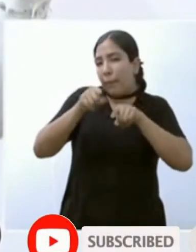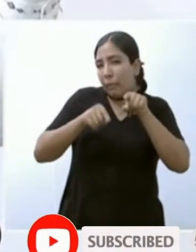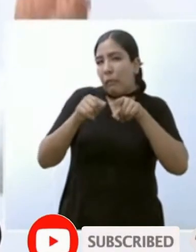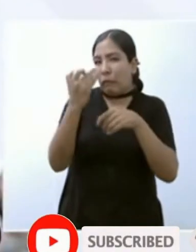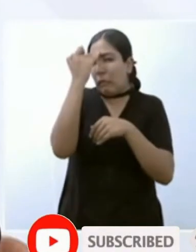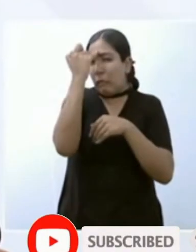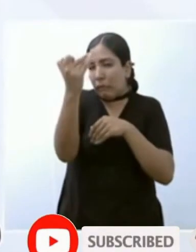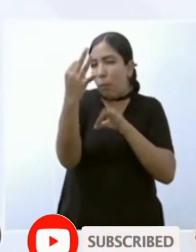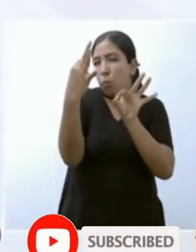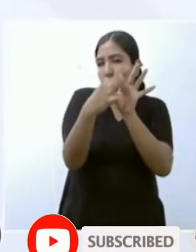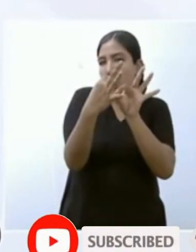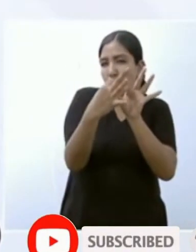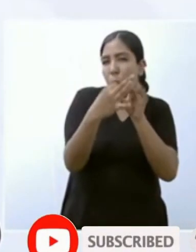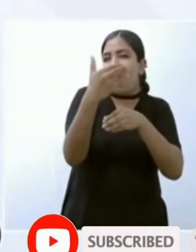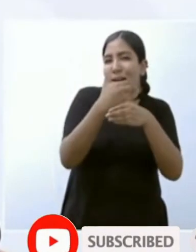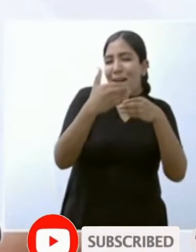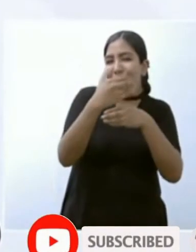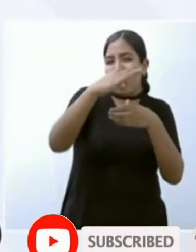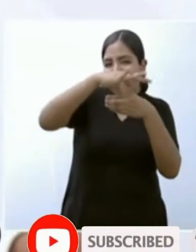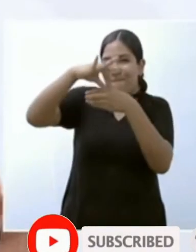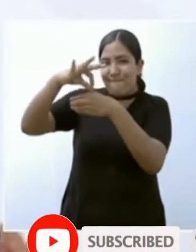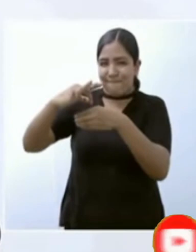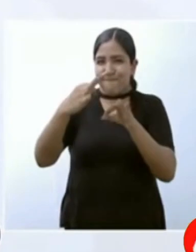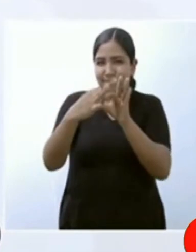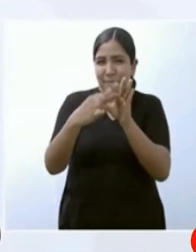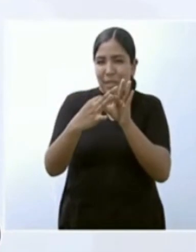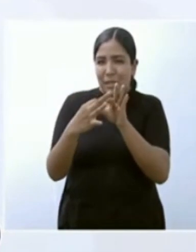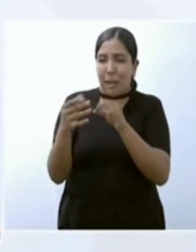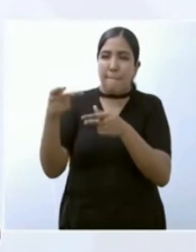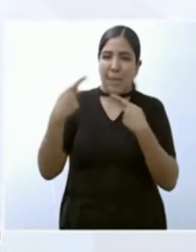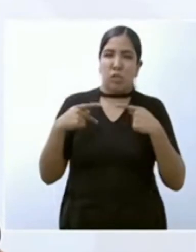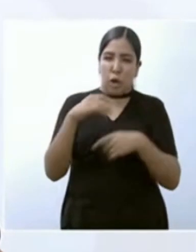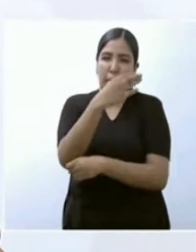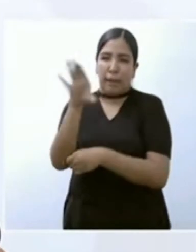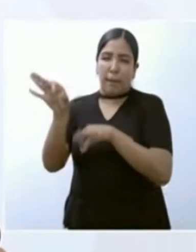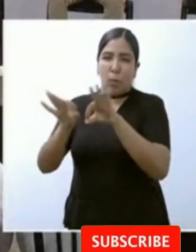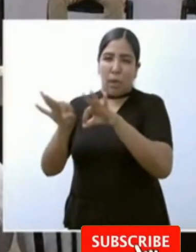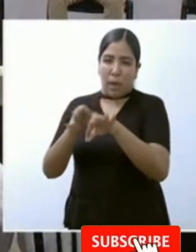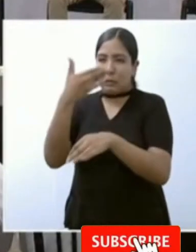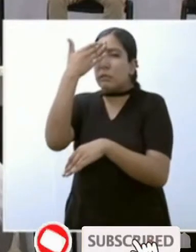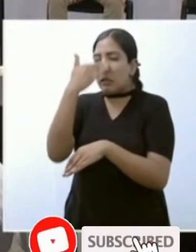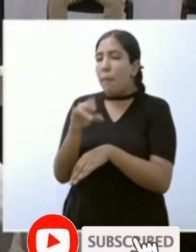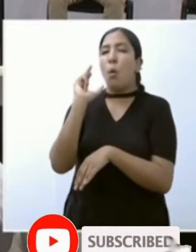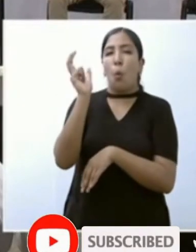saben los productores y los técnicos pues en dos años